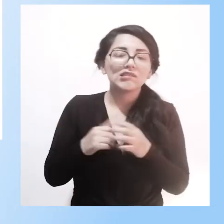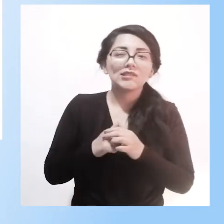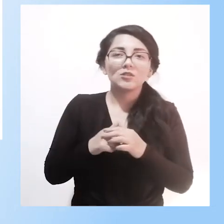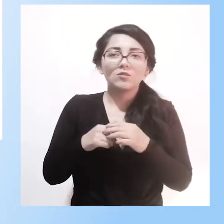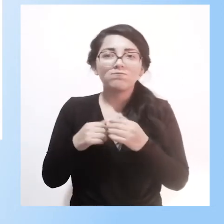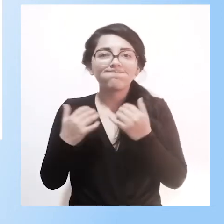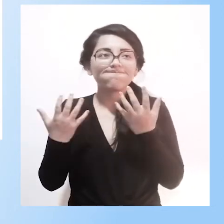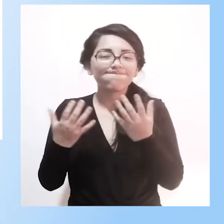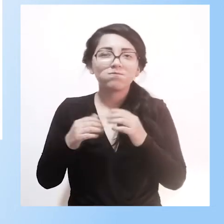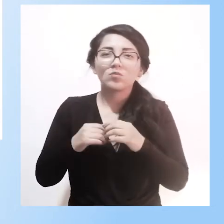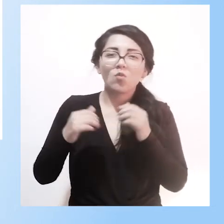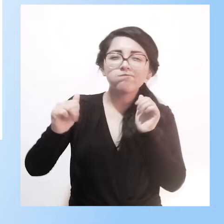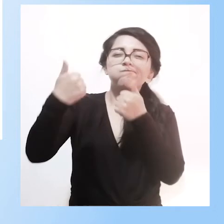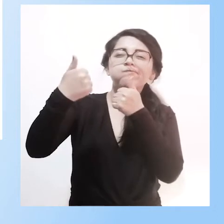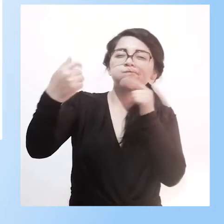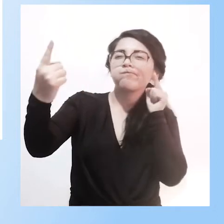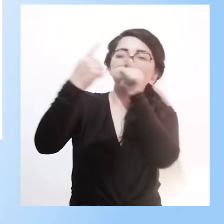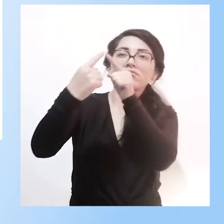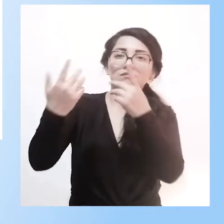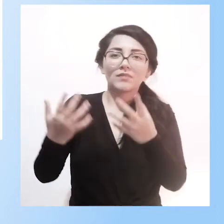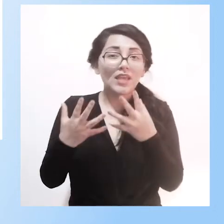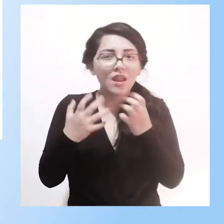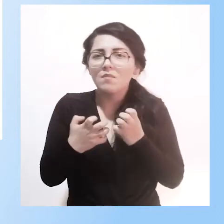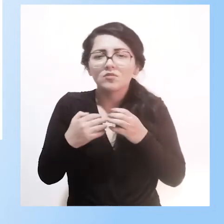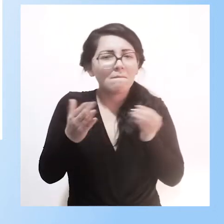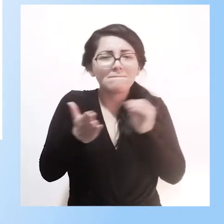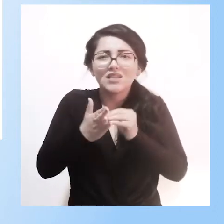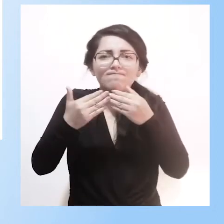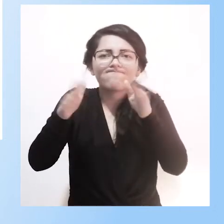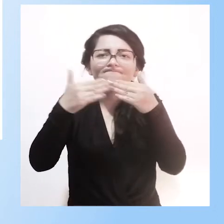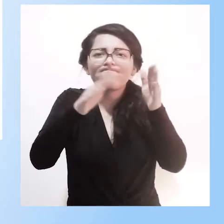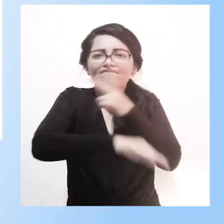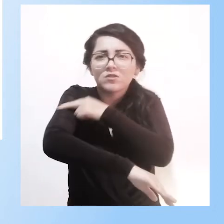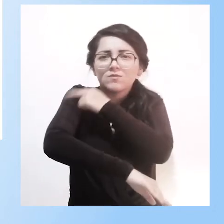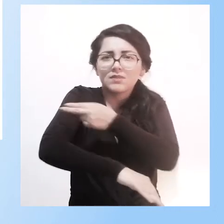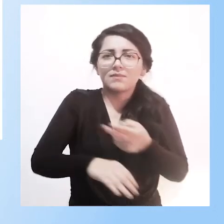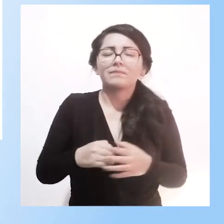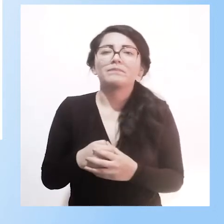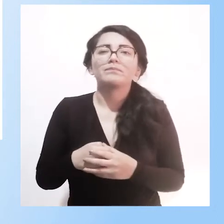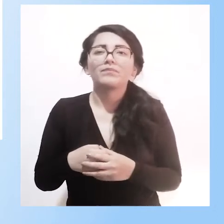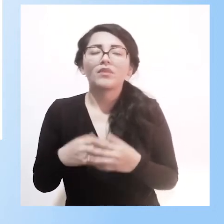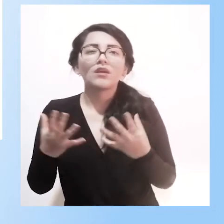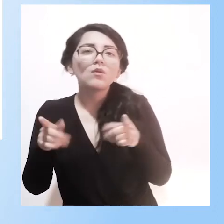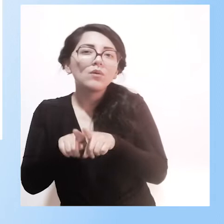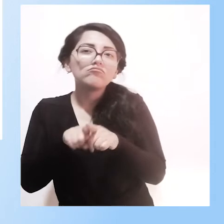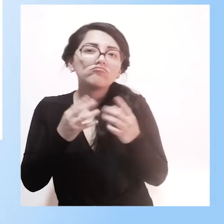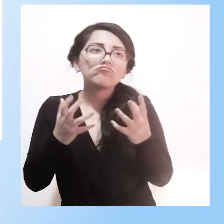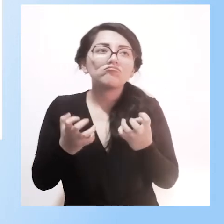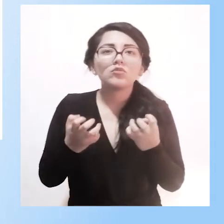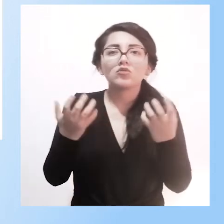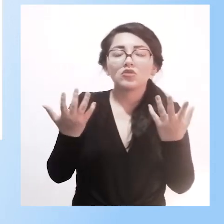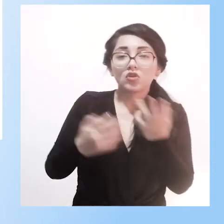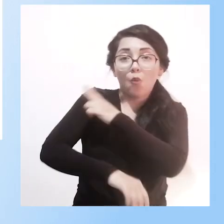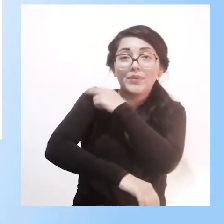157 hospitales hasta el 2030. Promover la implementación del programa en los establecimientos de salud privados.